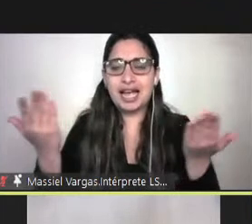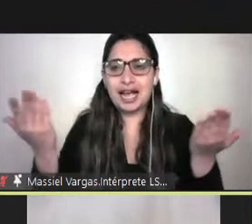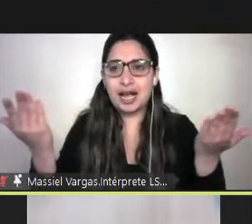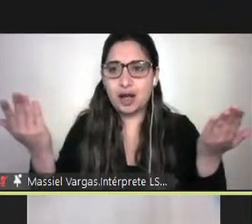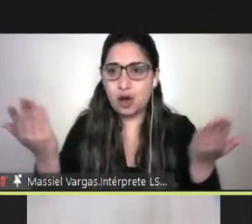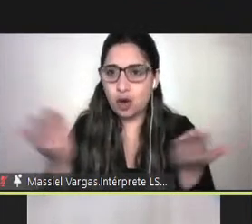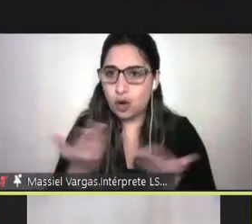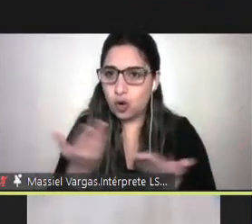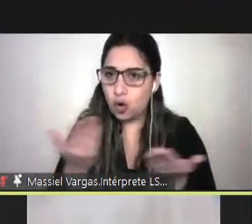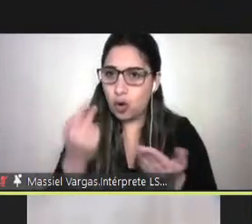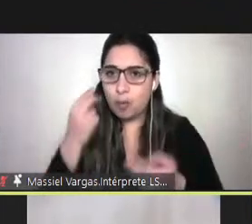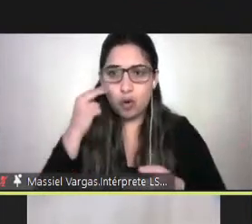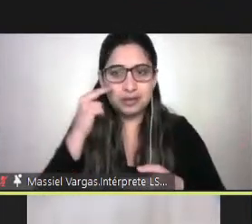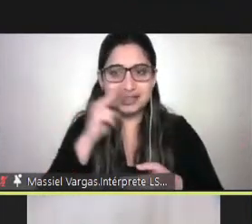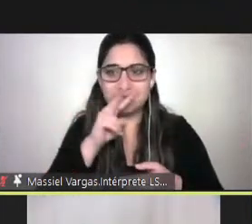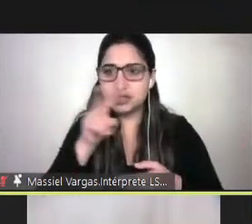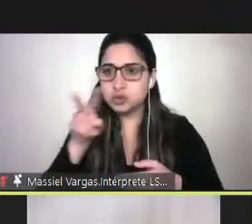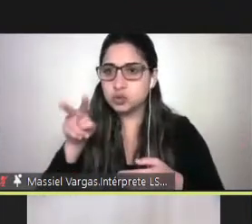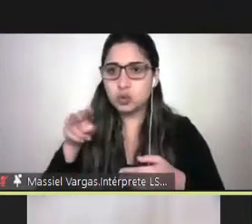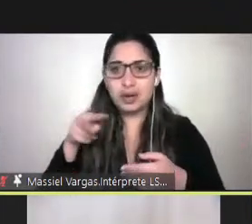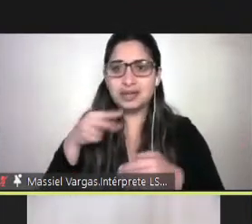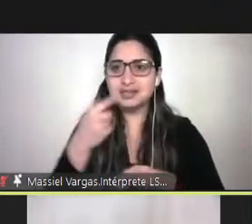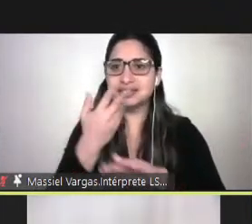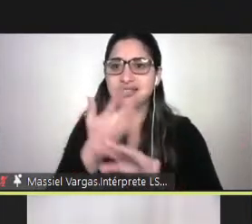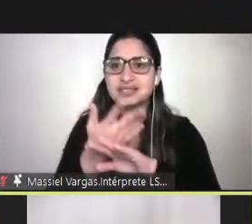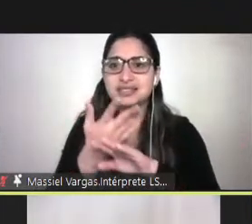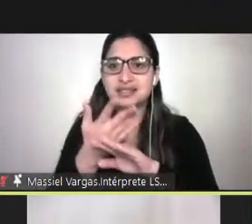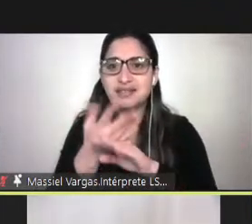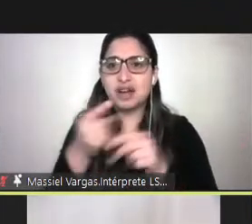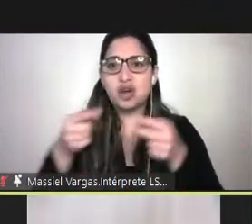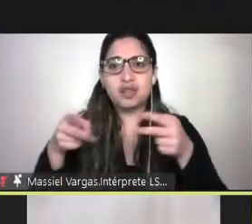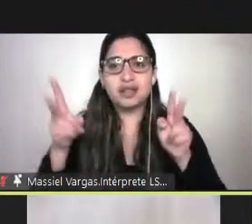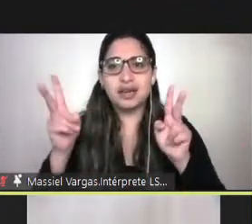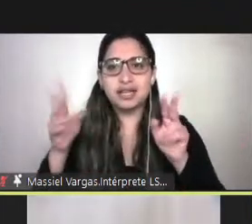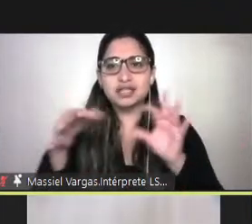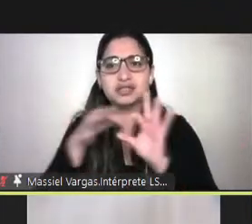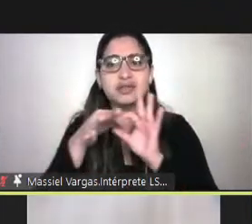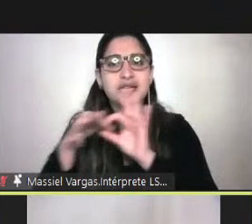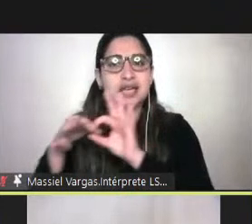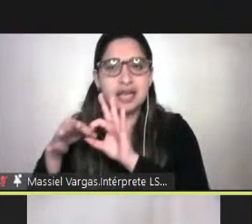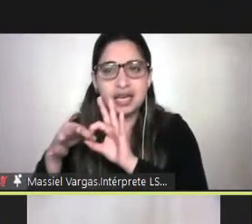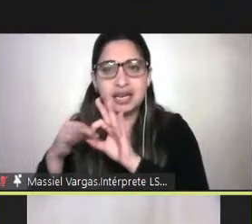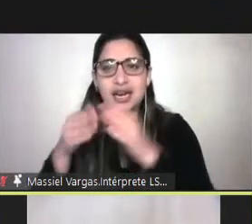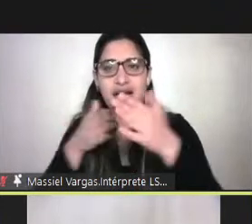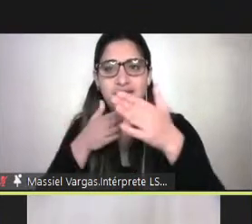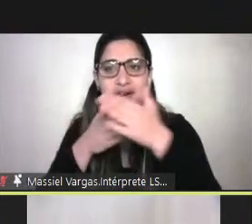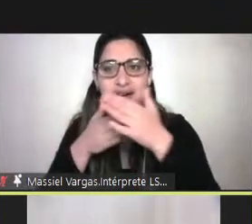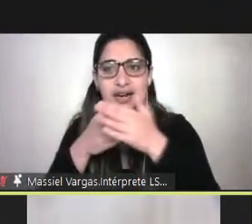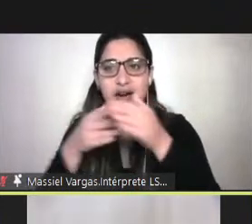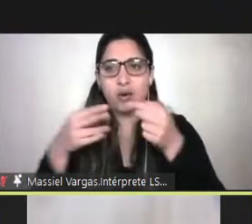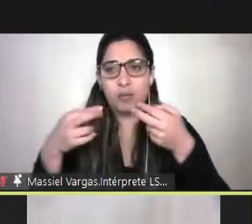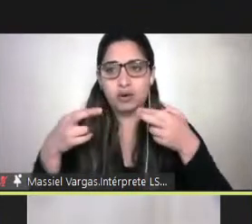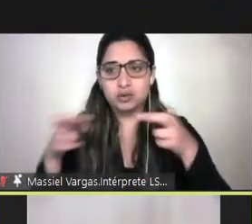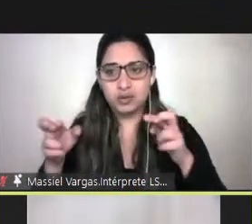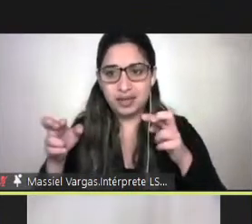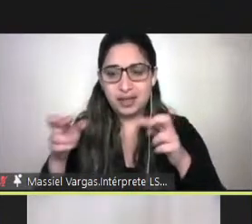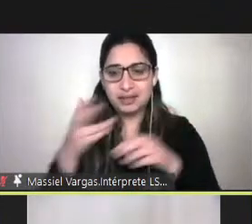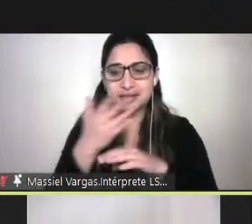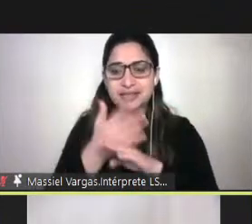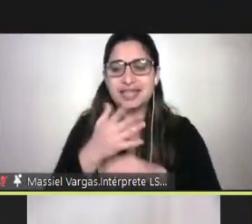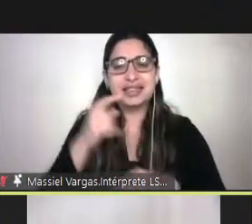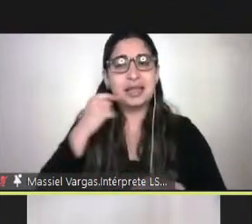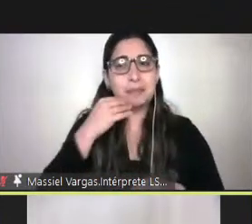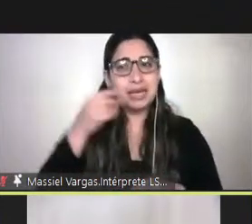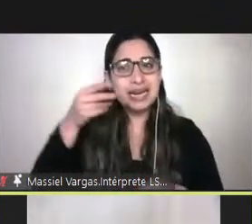estos derechos en sus propias dificultades barreras u oportunidades por otra parte tenemos que entender que el derecho de